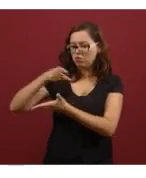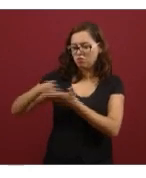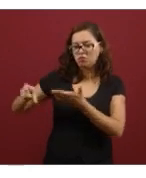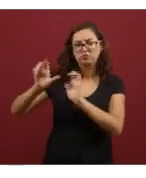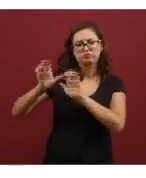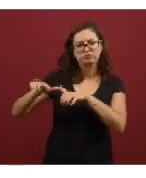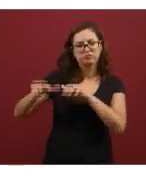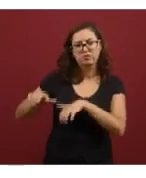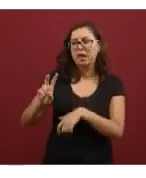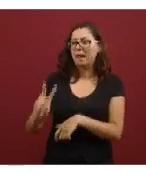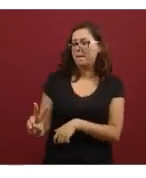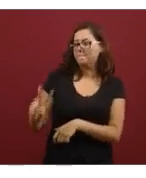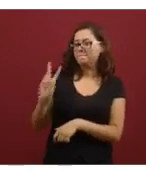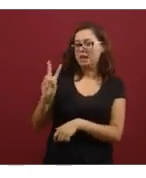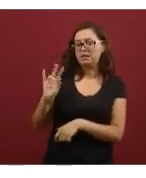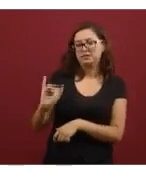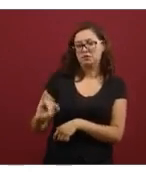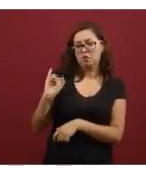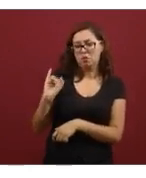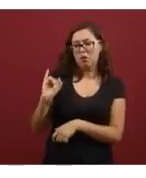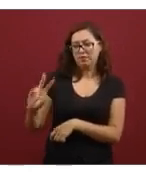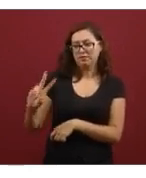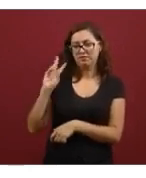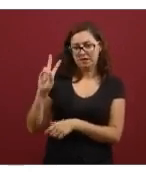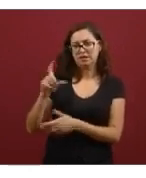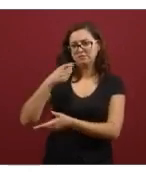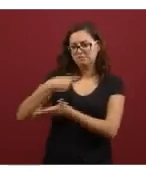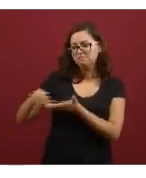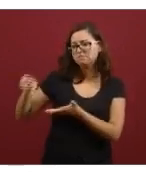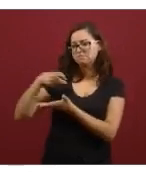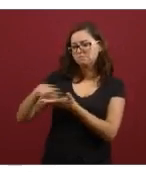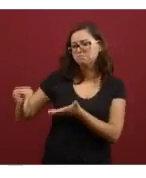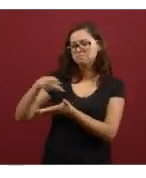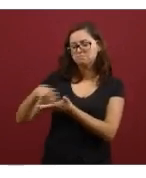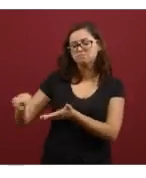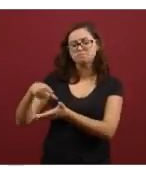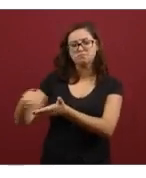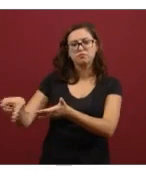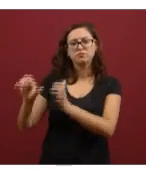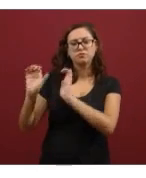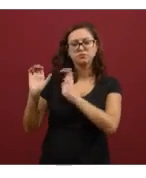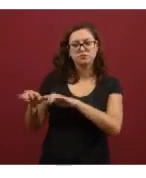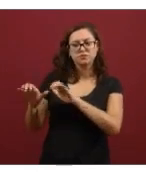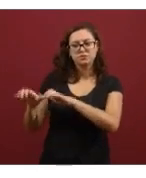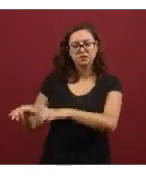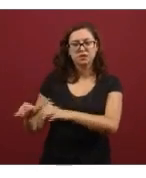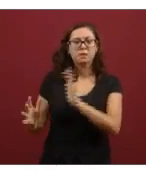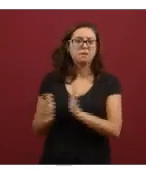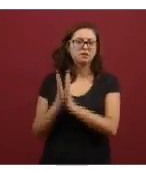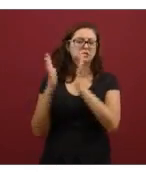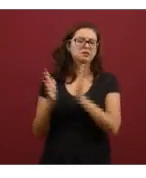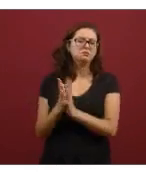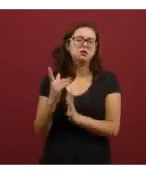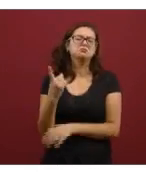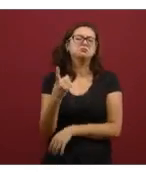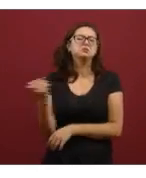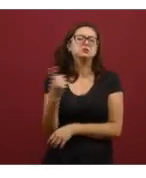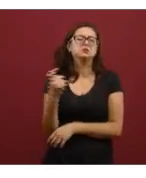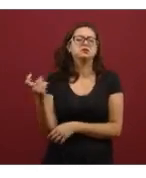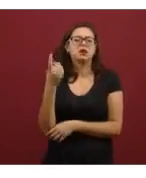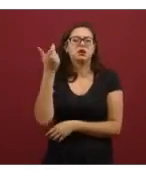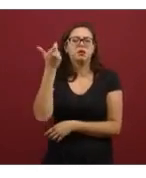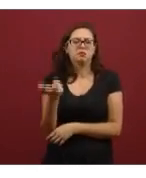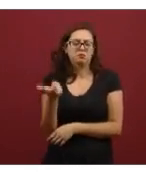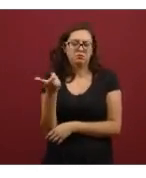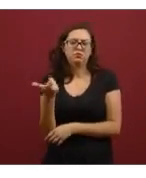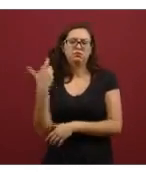termina el jueves 20 del presente mes. Es una subasta que cuesta 100 pesos participar y que hay una